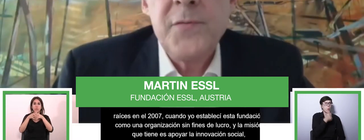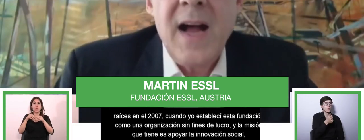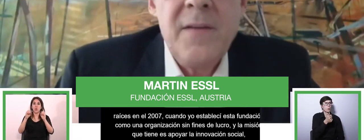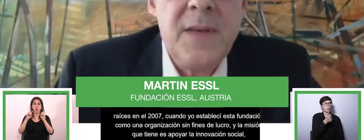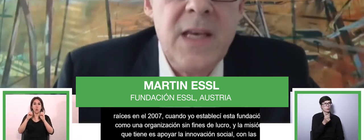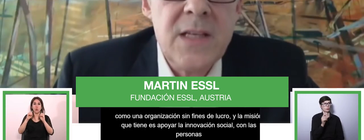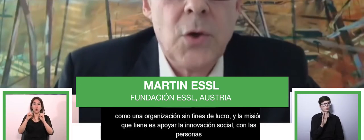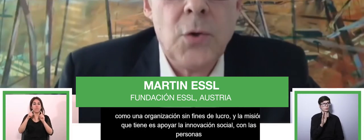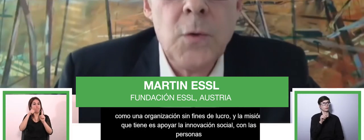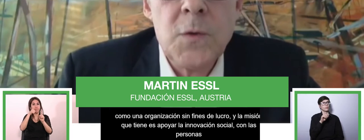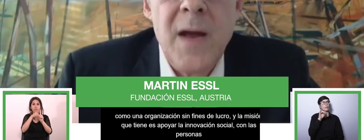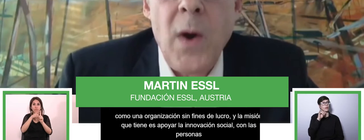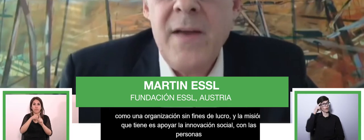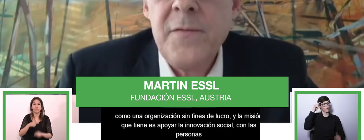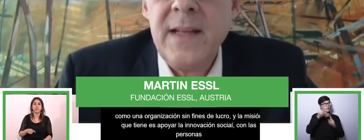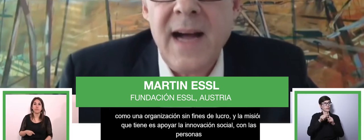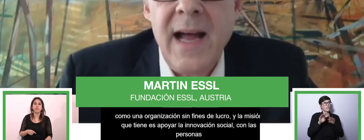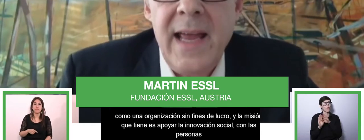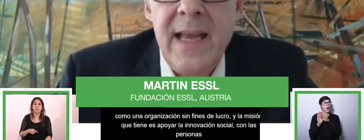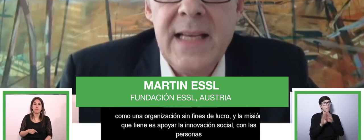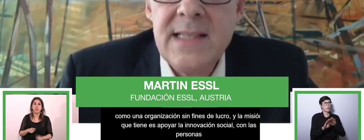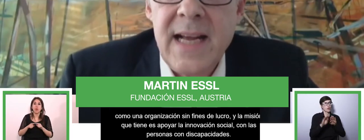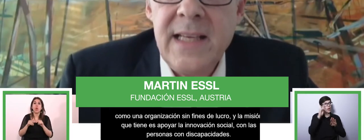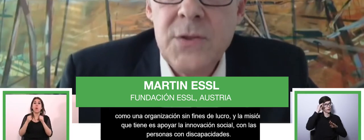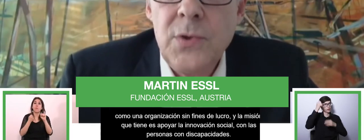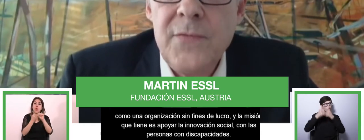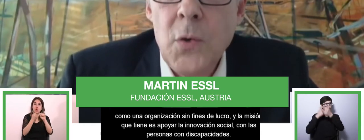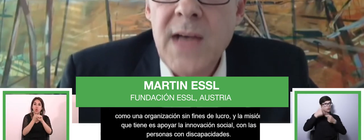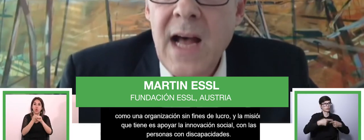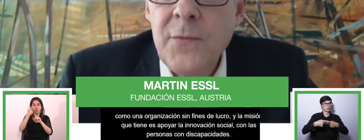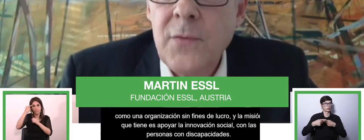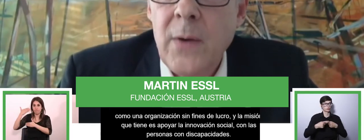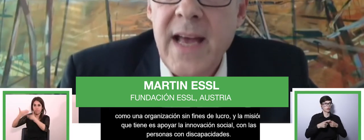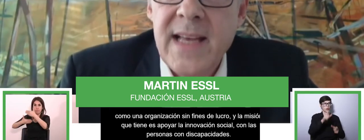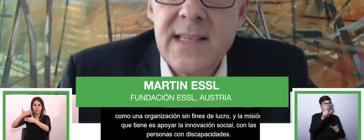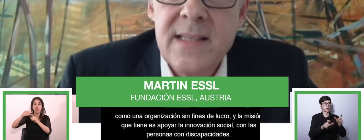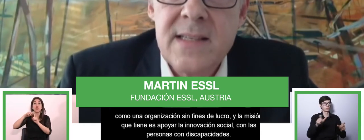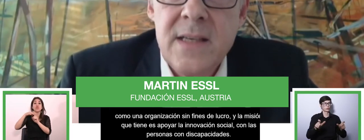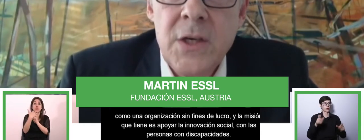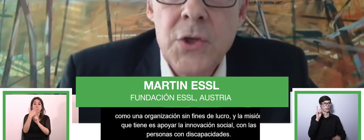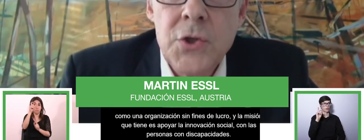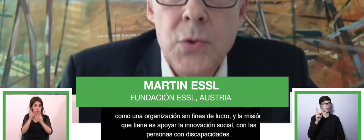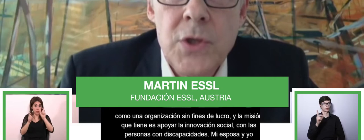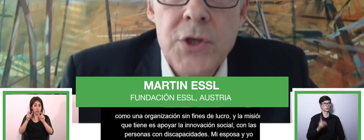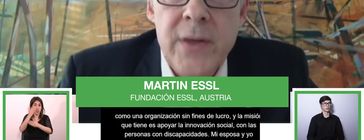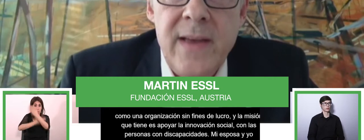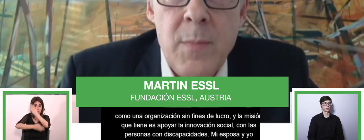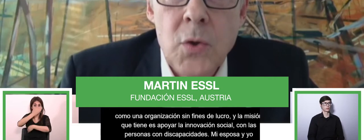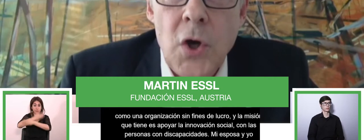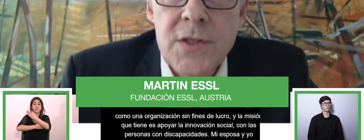35 years old, my wife and I decided to devote half of our assets to